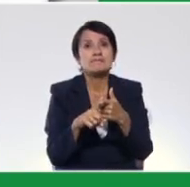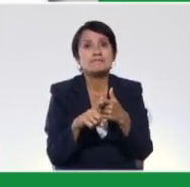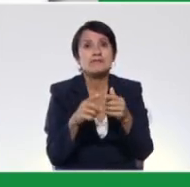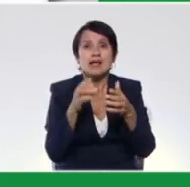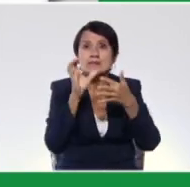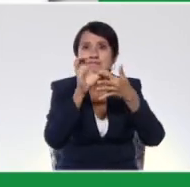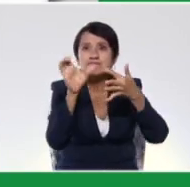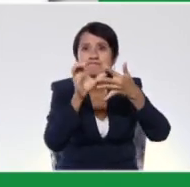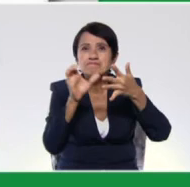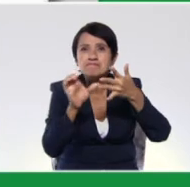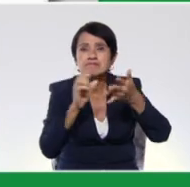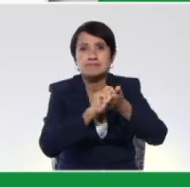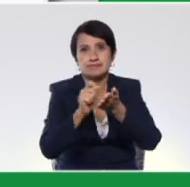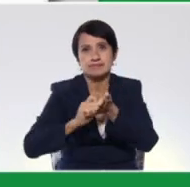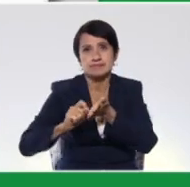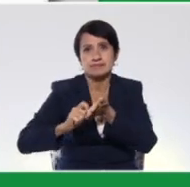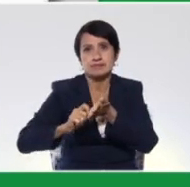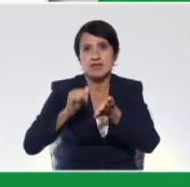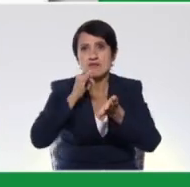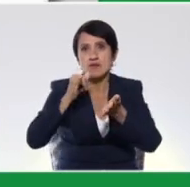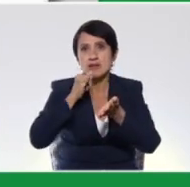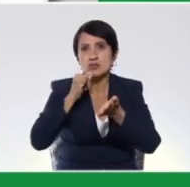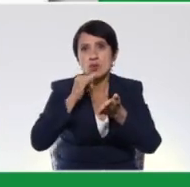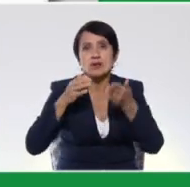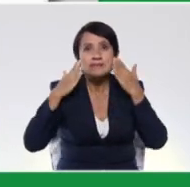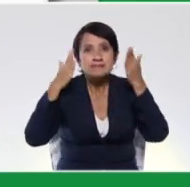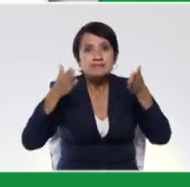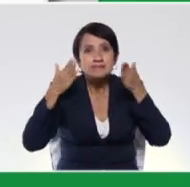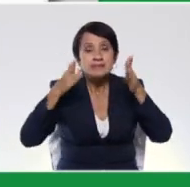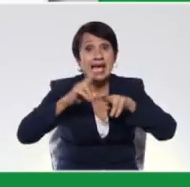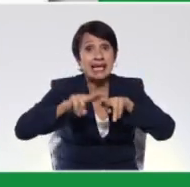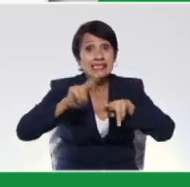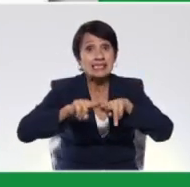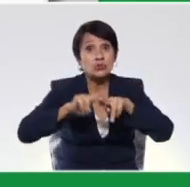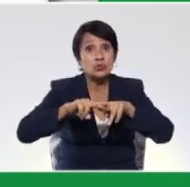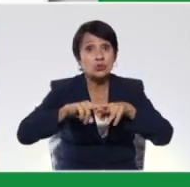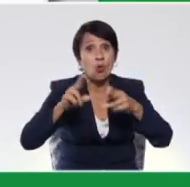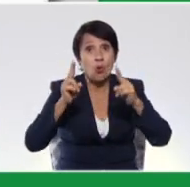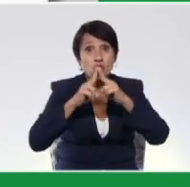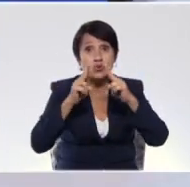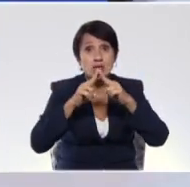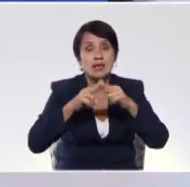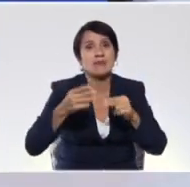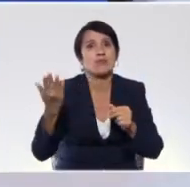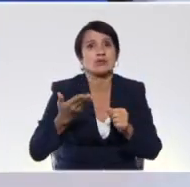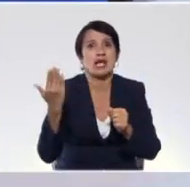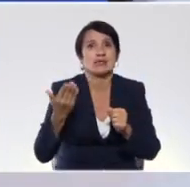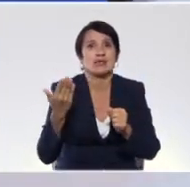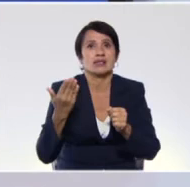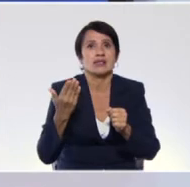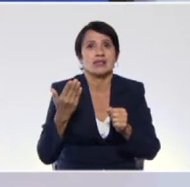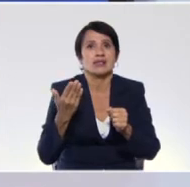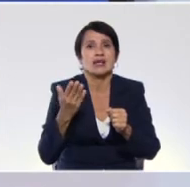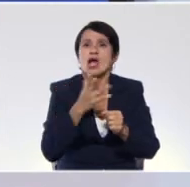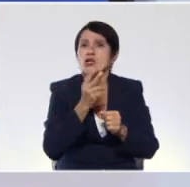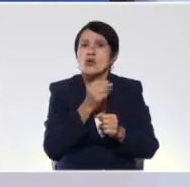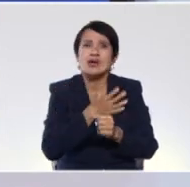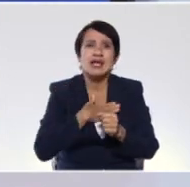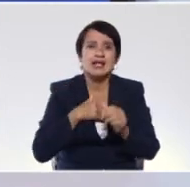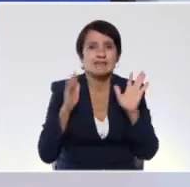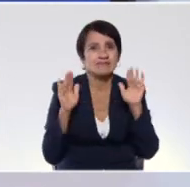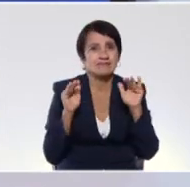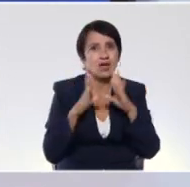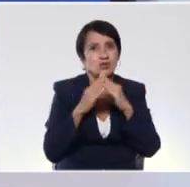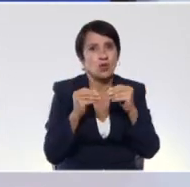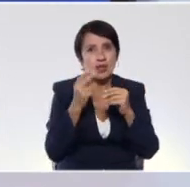clasificando y escribiendo esa información. Orientar al niño en esos conocimientos es fundamental. No quiero despedirme sin antes